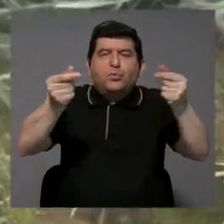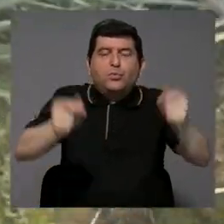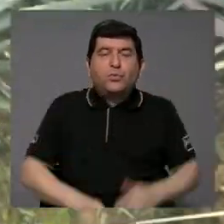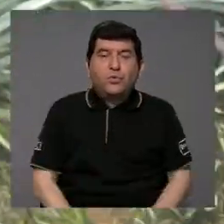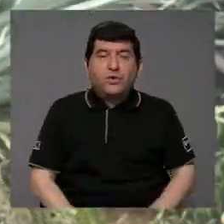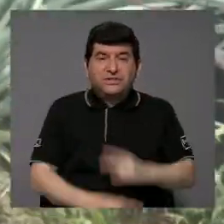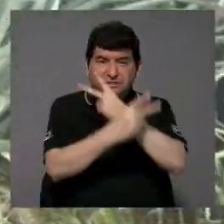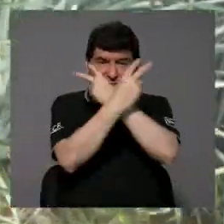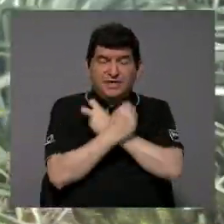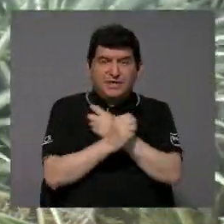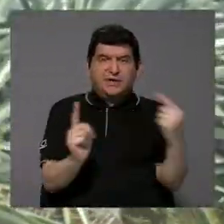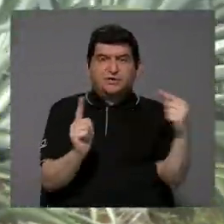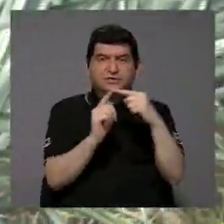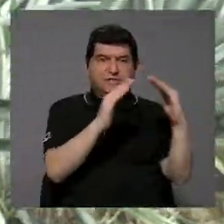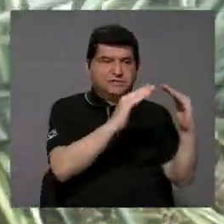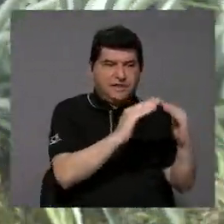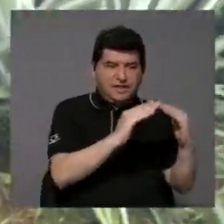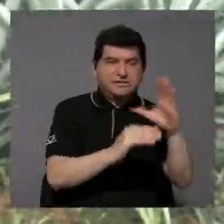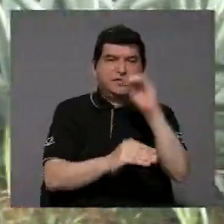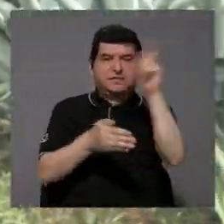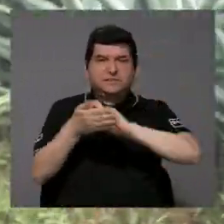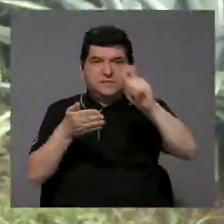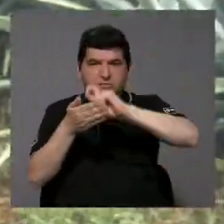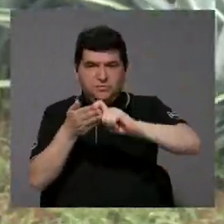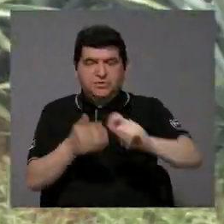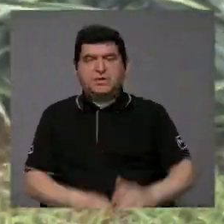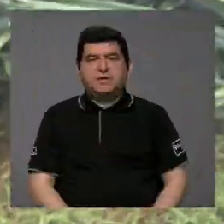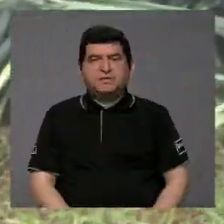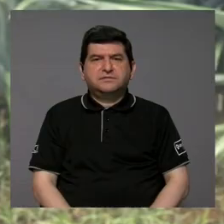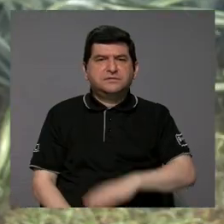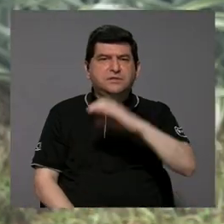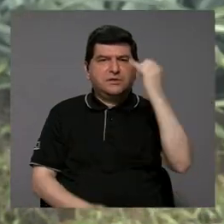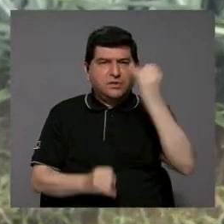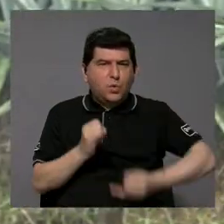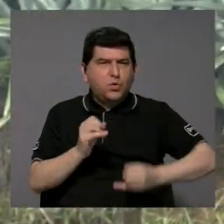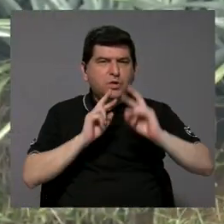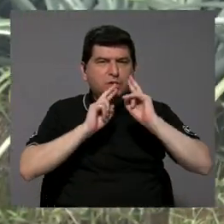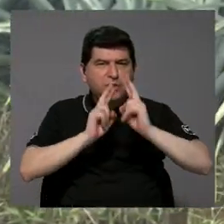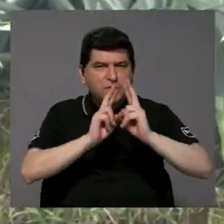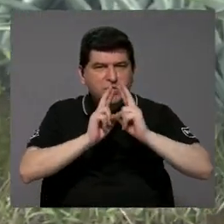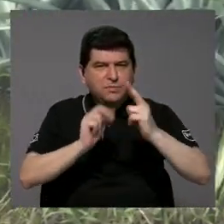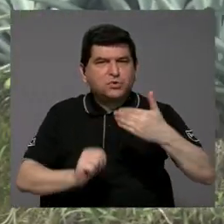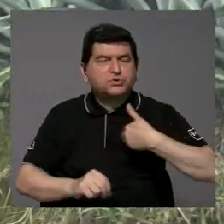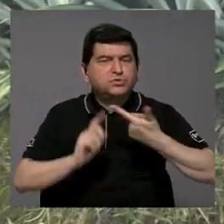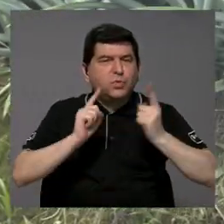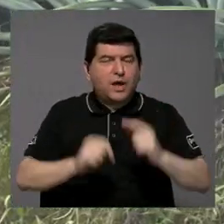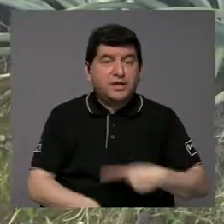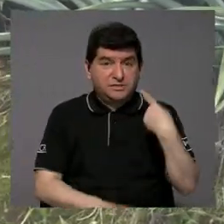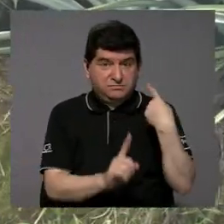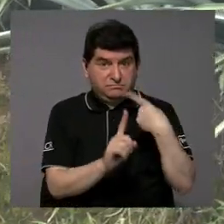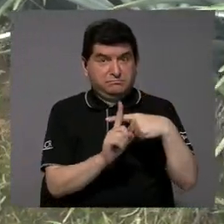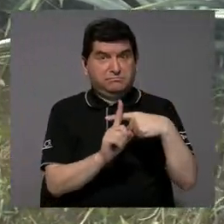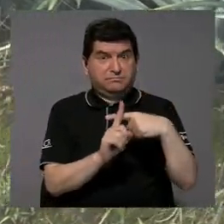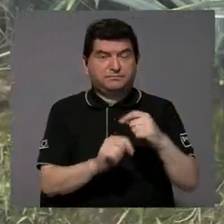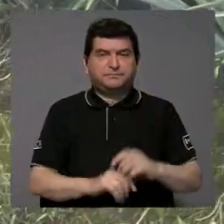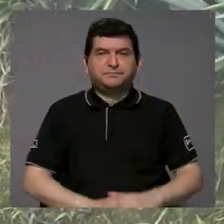las casas, a las escuelas y lugares así. ¿Y cuáles son los últimos resultados que han tenido? ¿Han sido positivos?